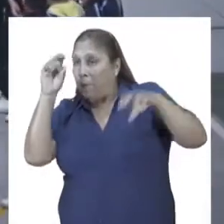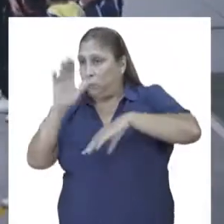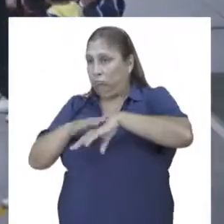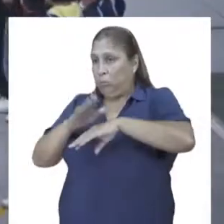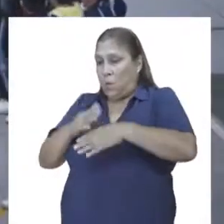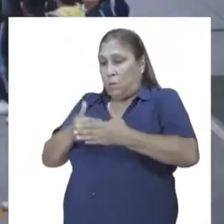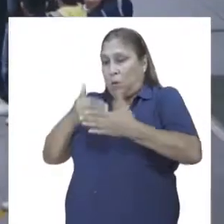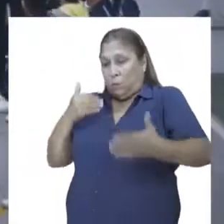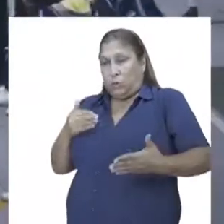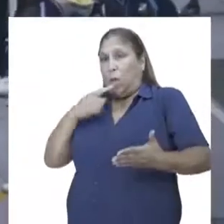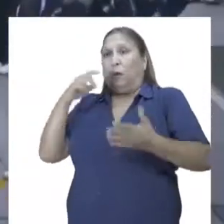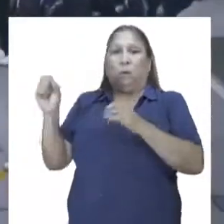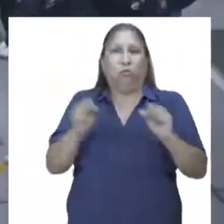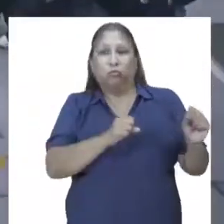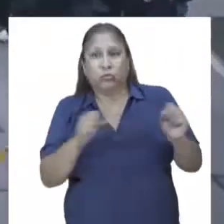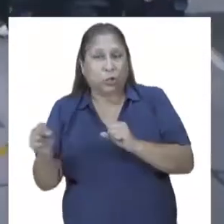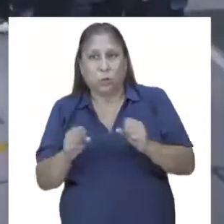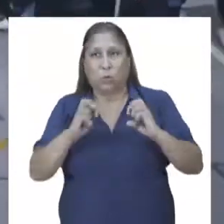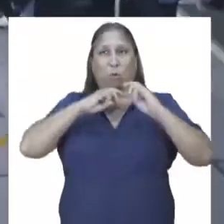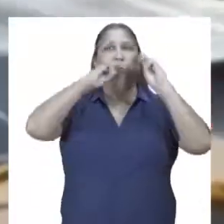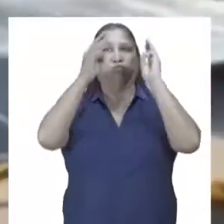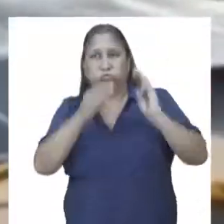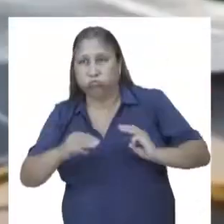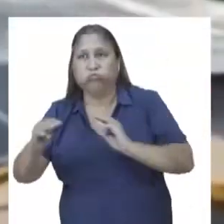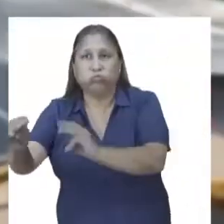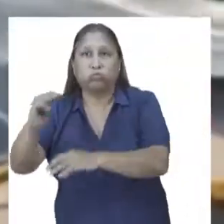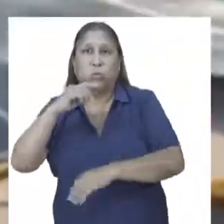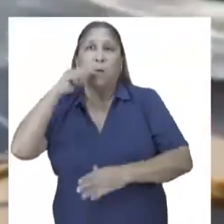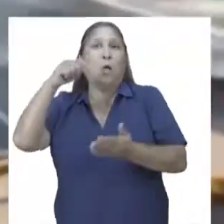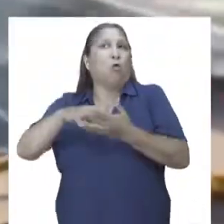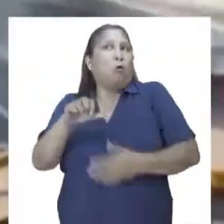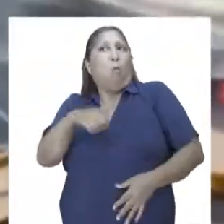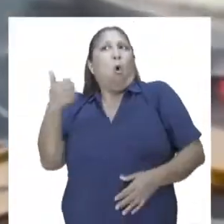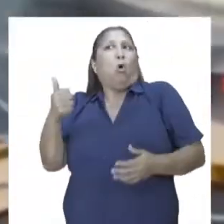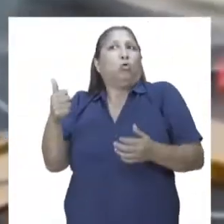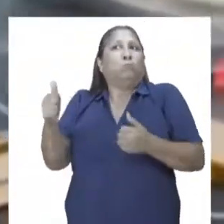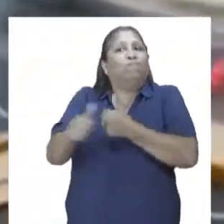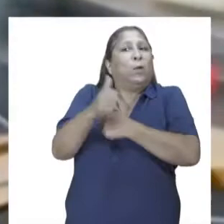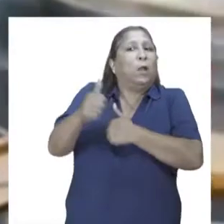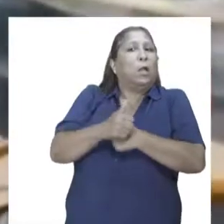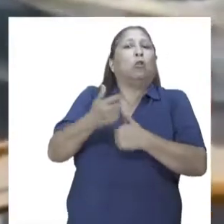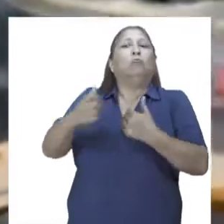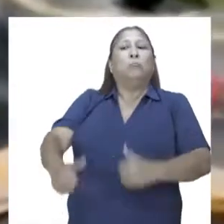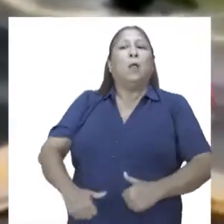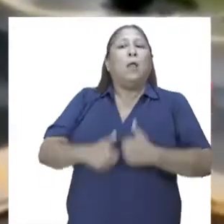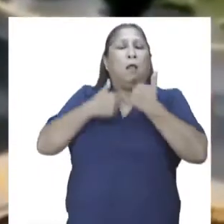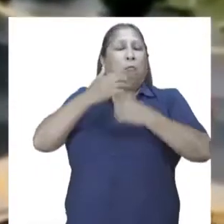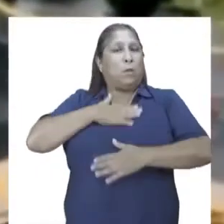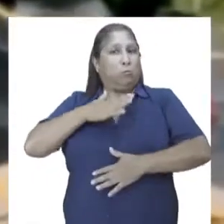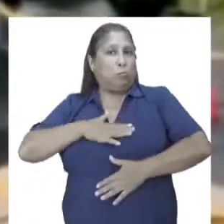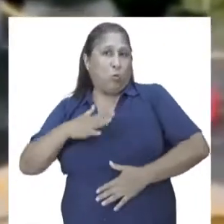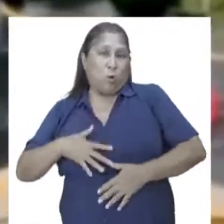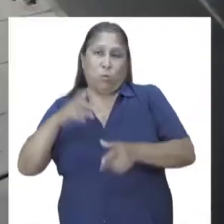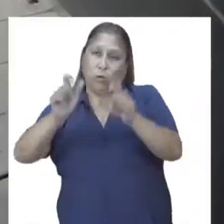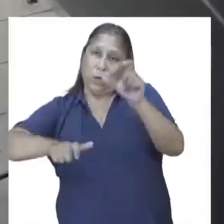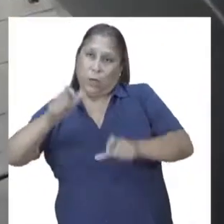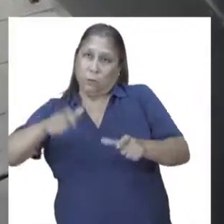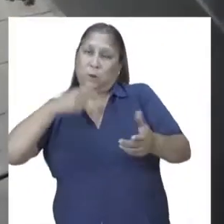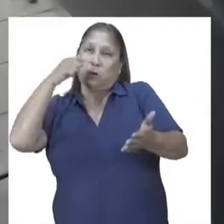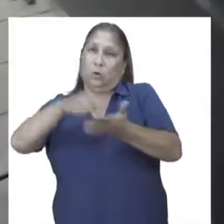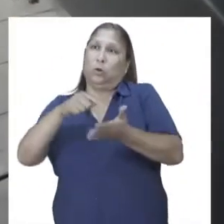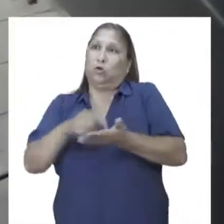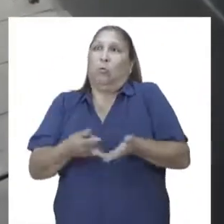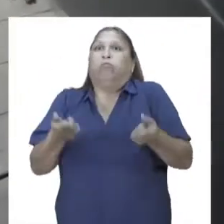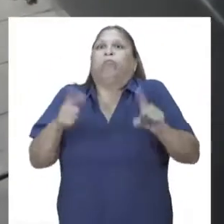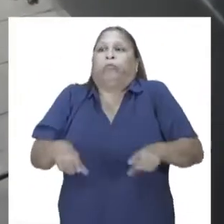ante un eventual sismo con consecuencia de tsunami, así como otros desastres que pongan en riesgo la vida e integridad física de las personas, como la